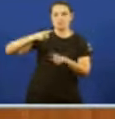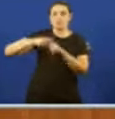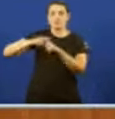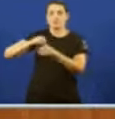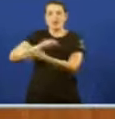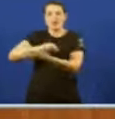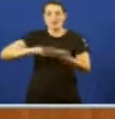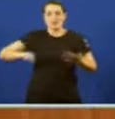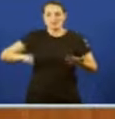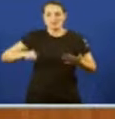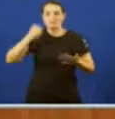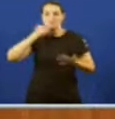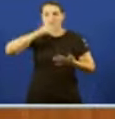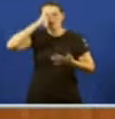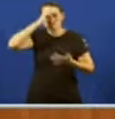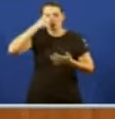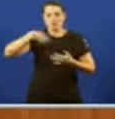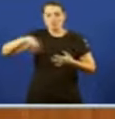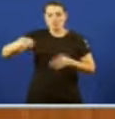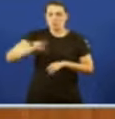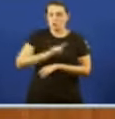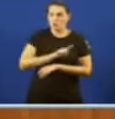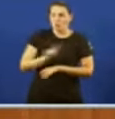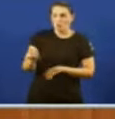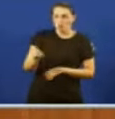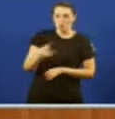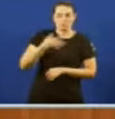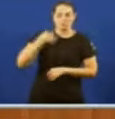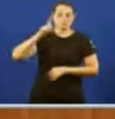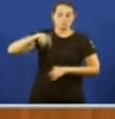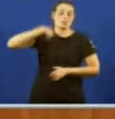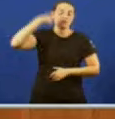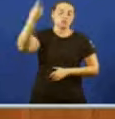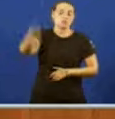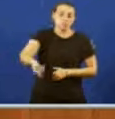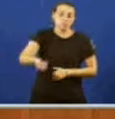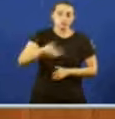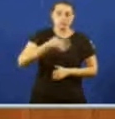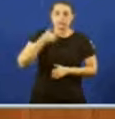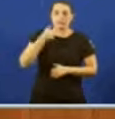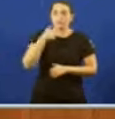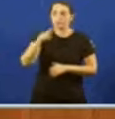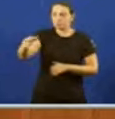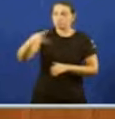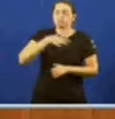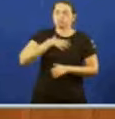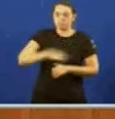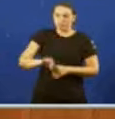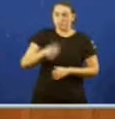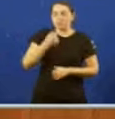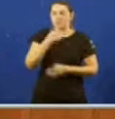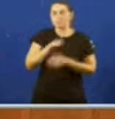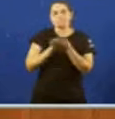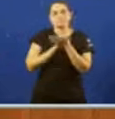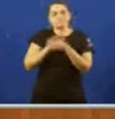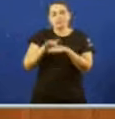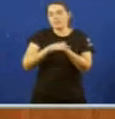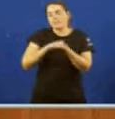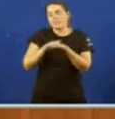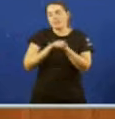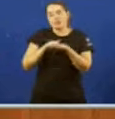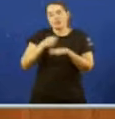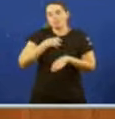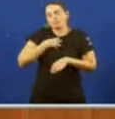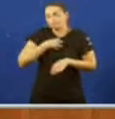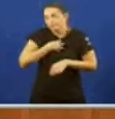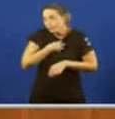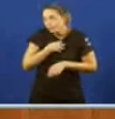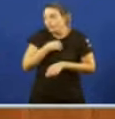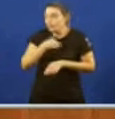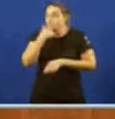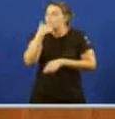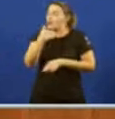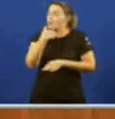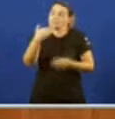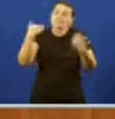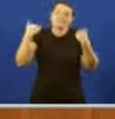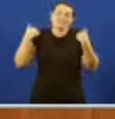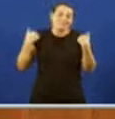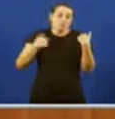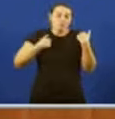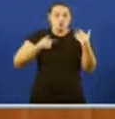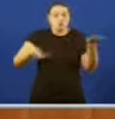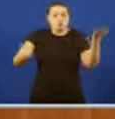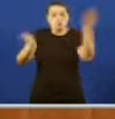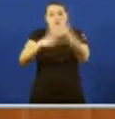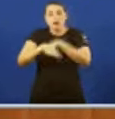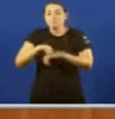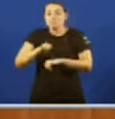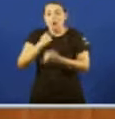Ve unhas semanas posteriores Por iso Ainda que tiveron oportunidade De rectificar E facer o que non fixeran antes Perderon oportunidade De facer O